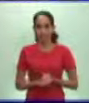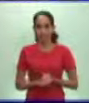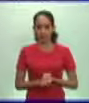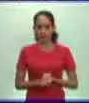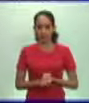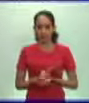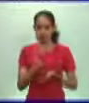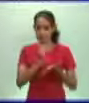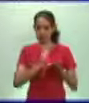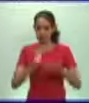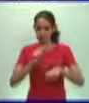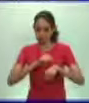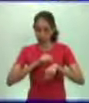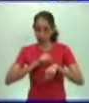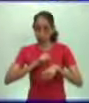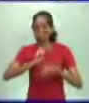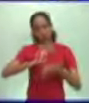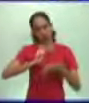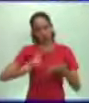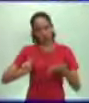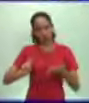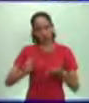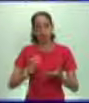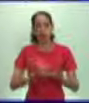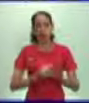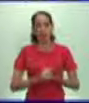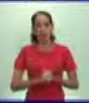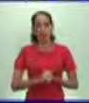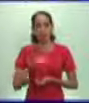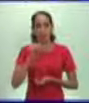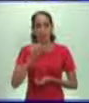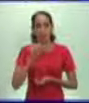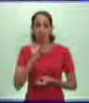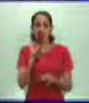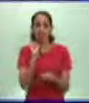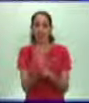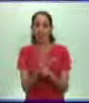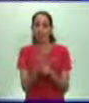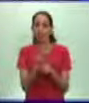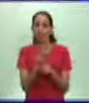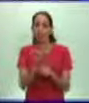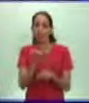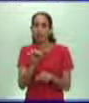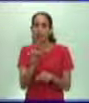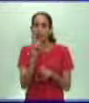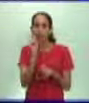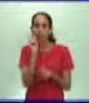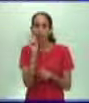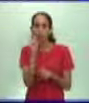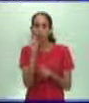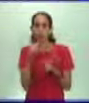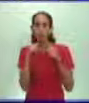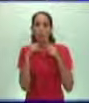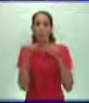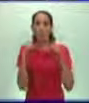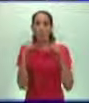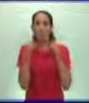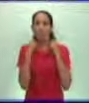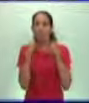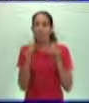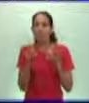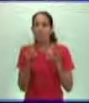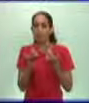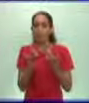fíjense que la idea esencial de este movimiento, iniciado por Martín Lutero, estaba precisamente a que la Iglesia